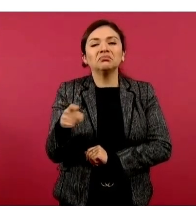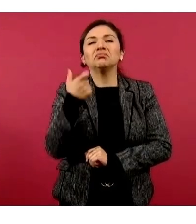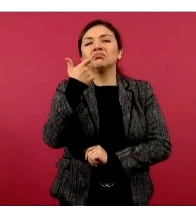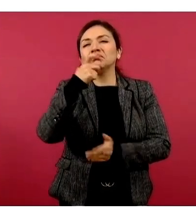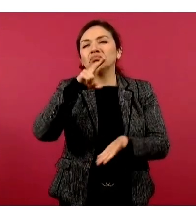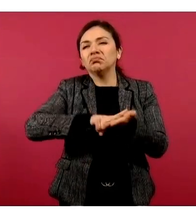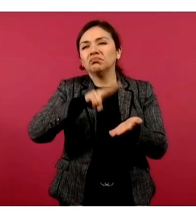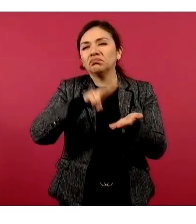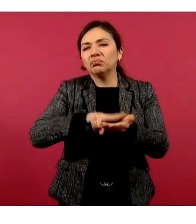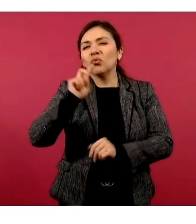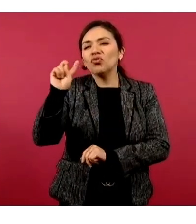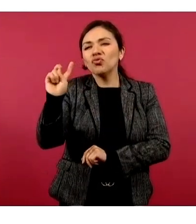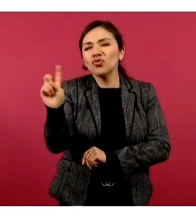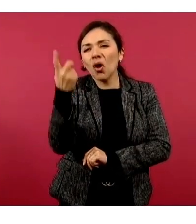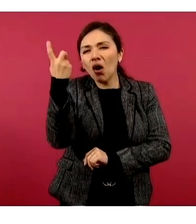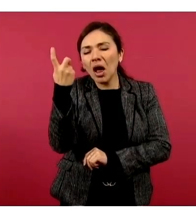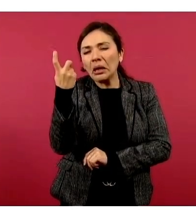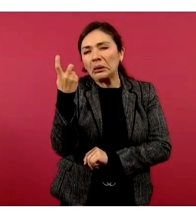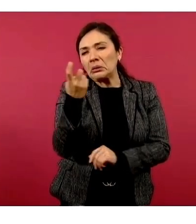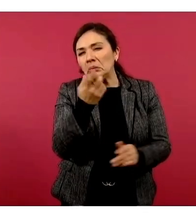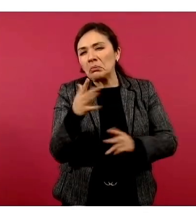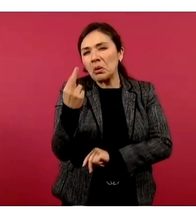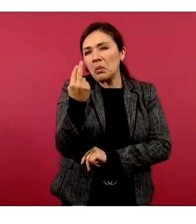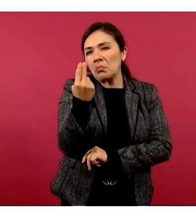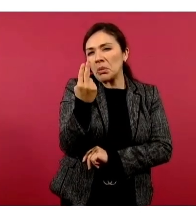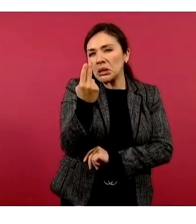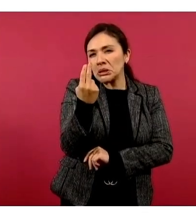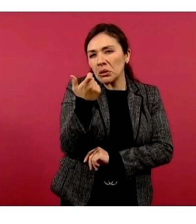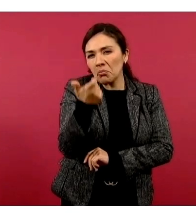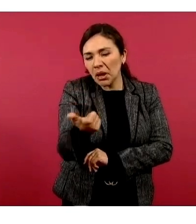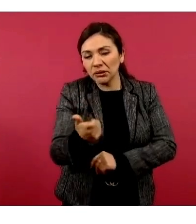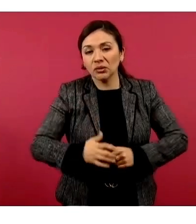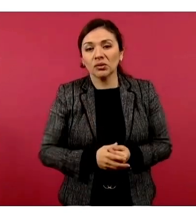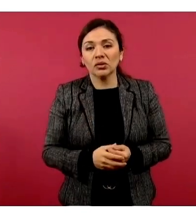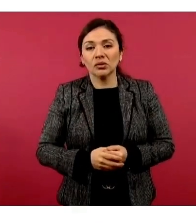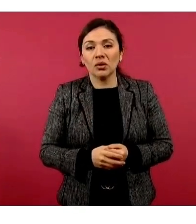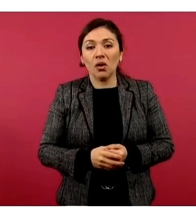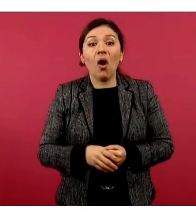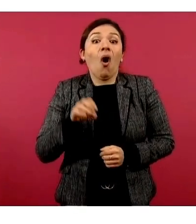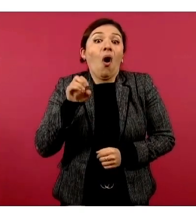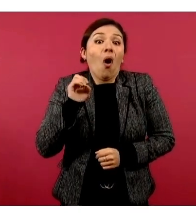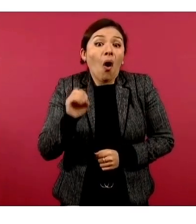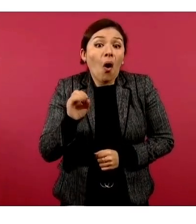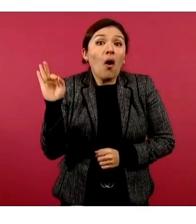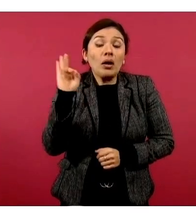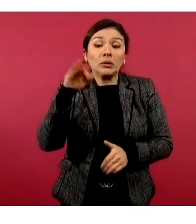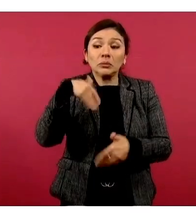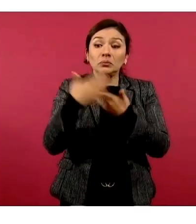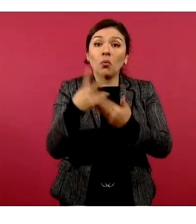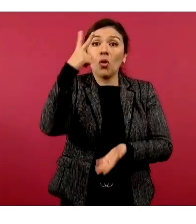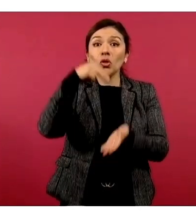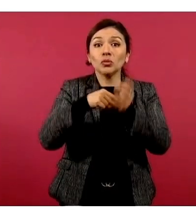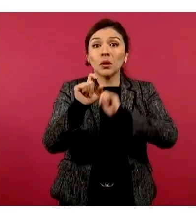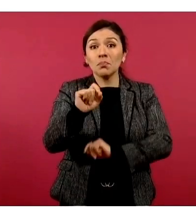en 25 y muy probablemente